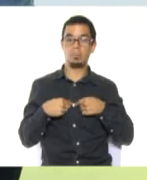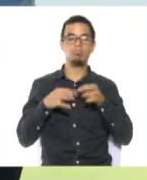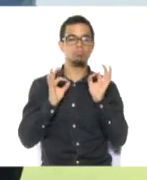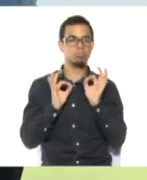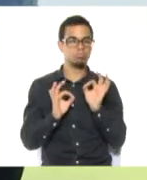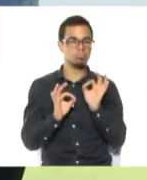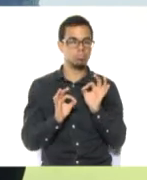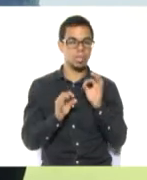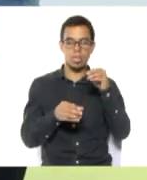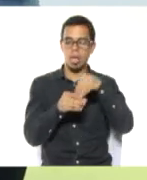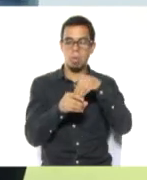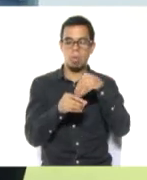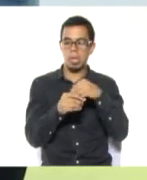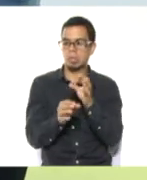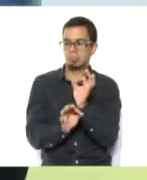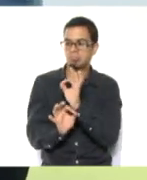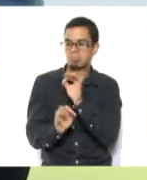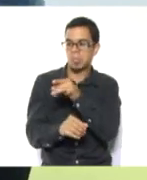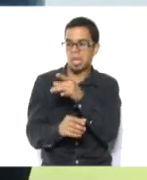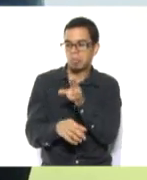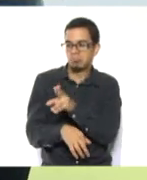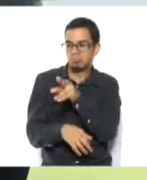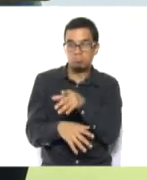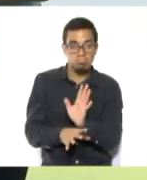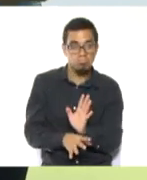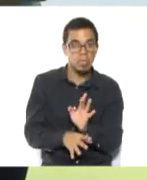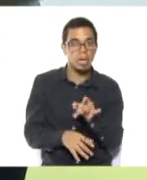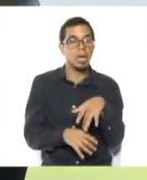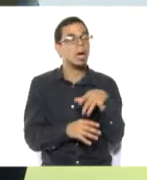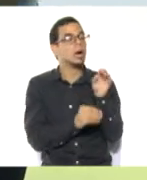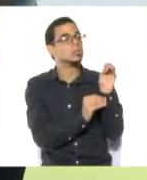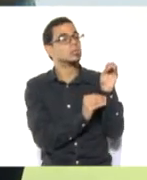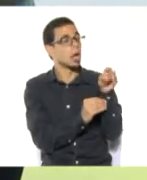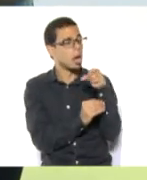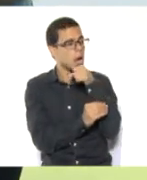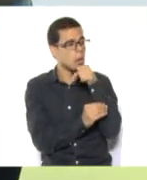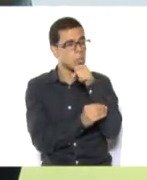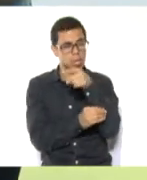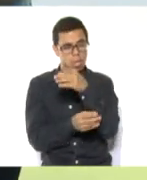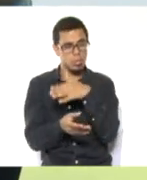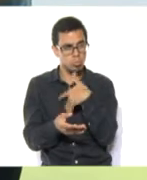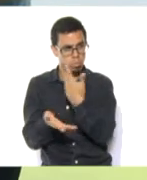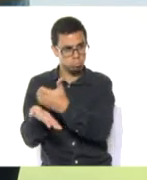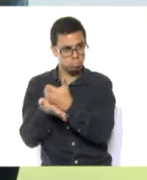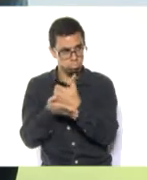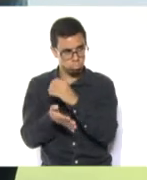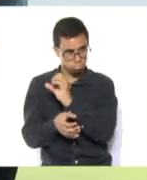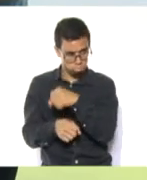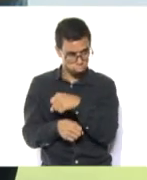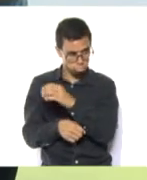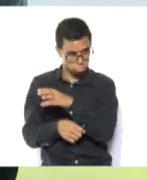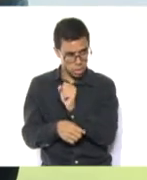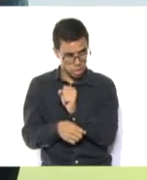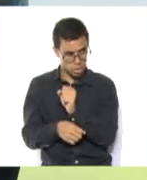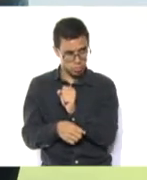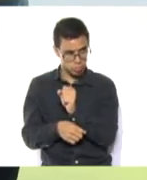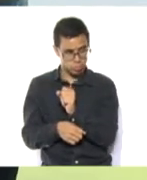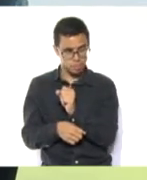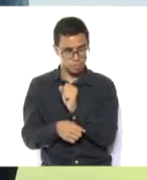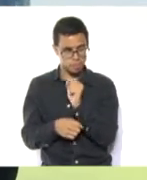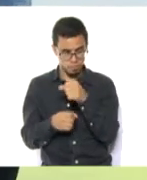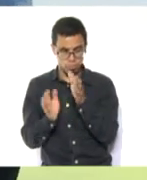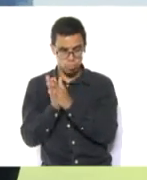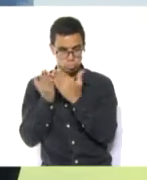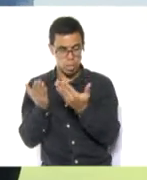utilidad. necesariamente tenemos que comprar materiales. Con lo que tenemos en casa guardado ya podemos reutilizar